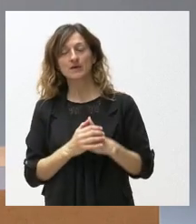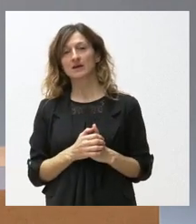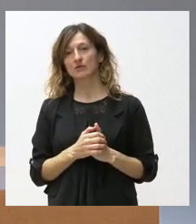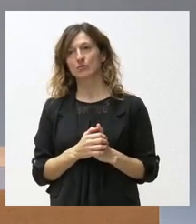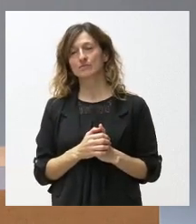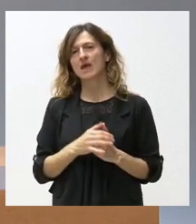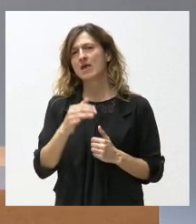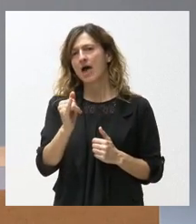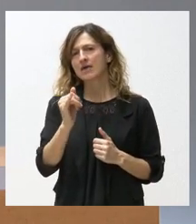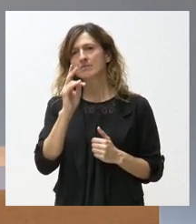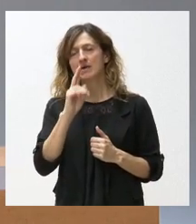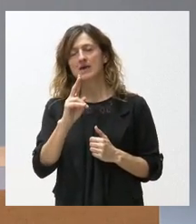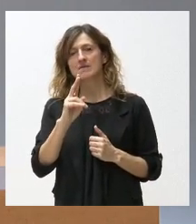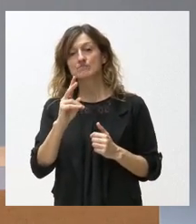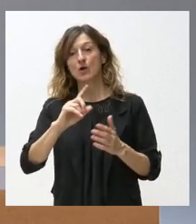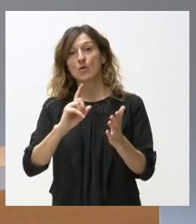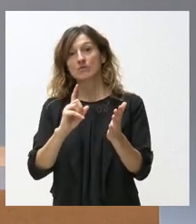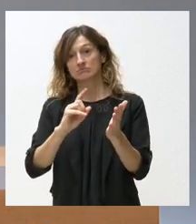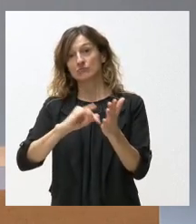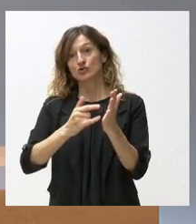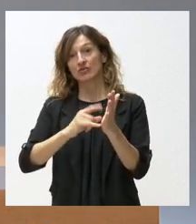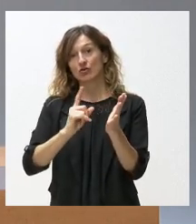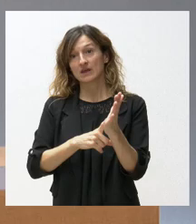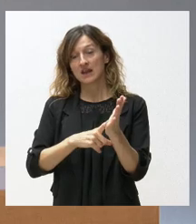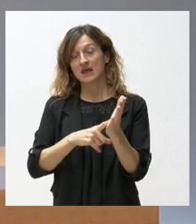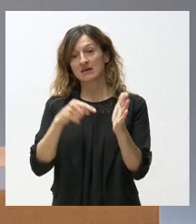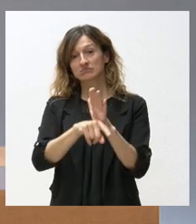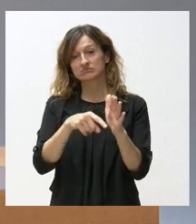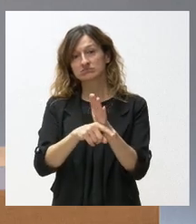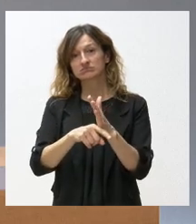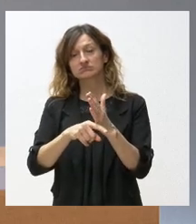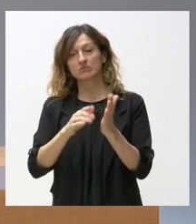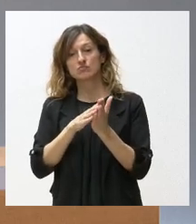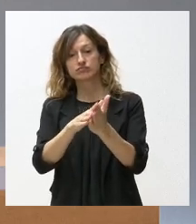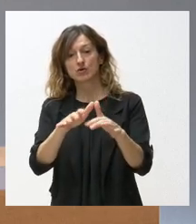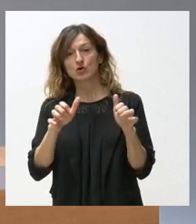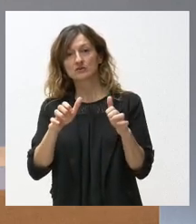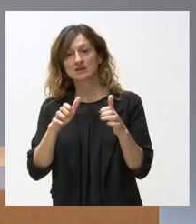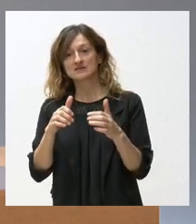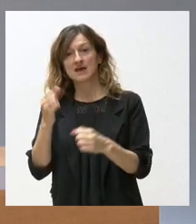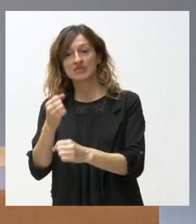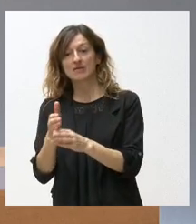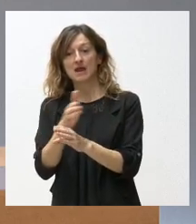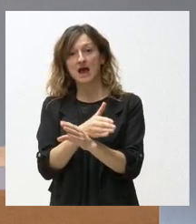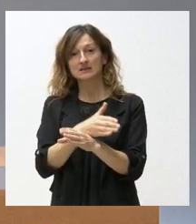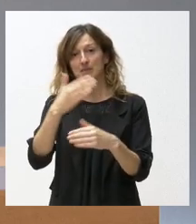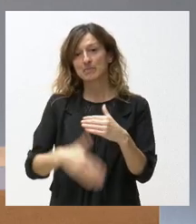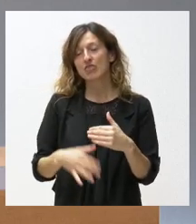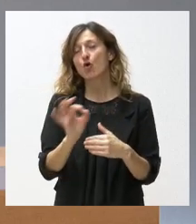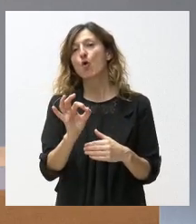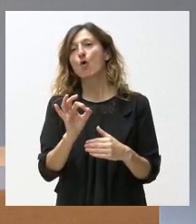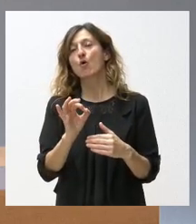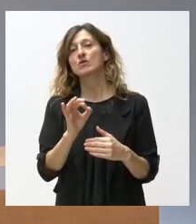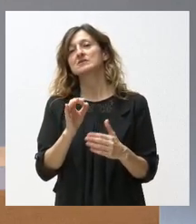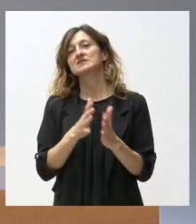para que ese proyecto de ley pueda tramitarse y llegar a las Cortes antes de que acabe el año, o ya dan por hecha una prórroga